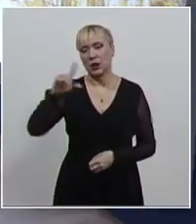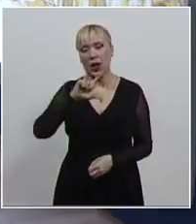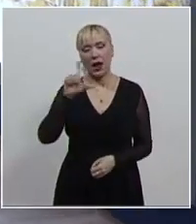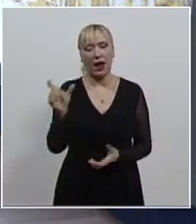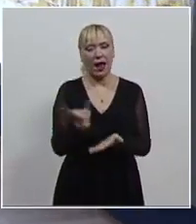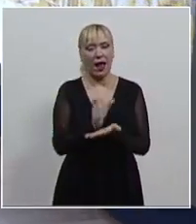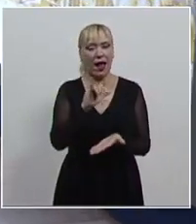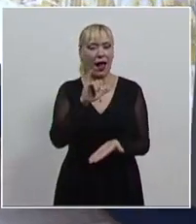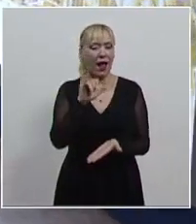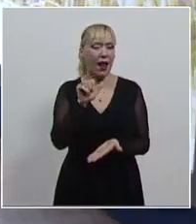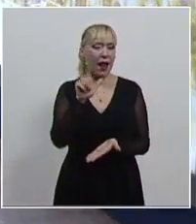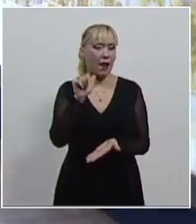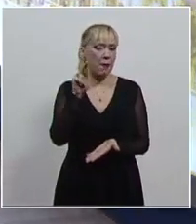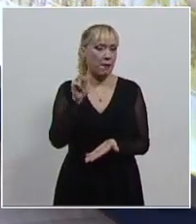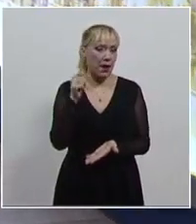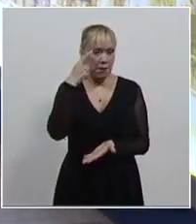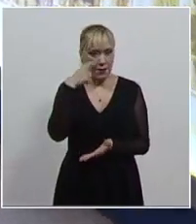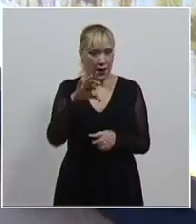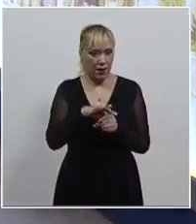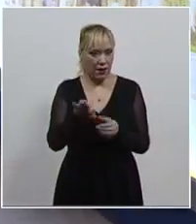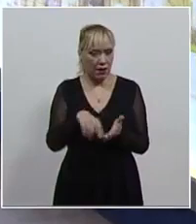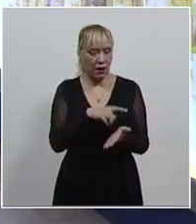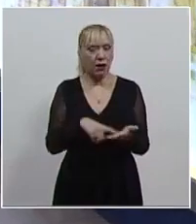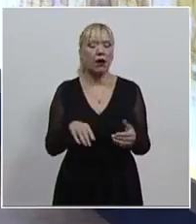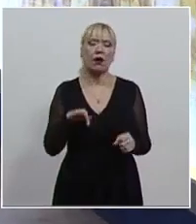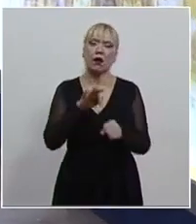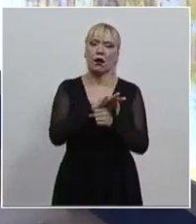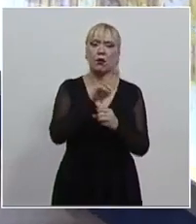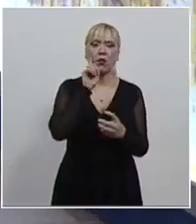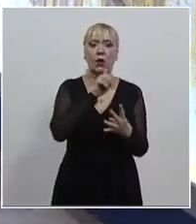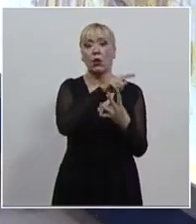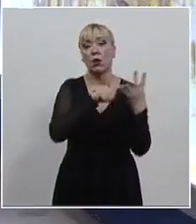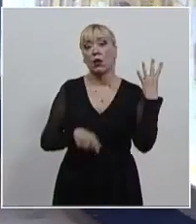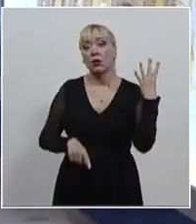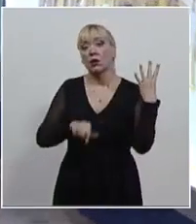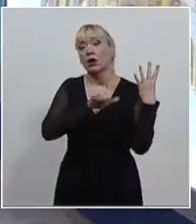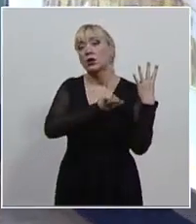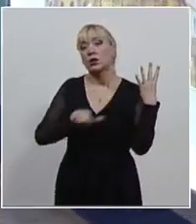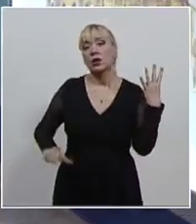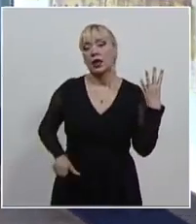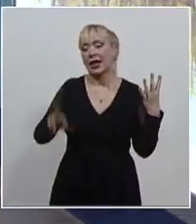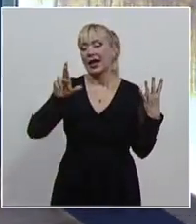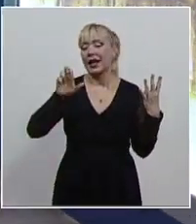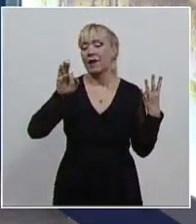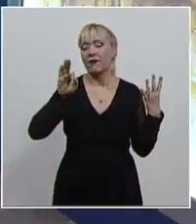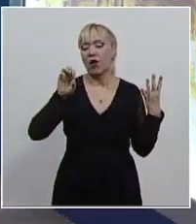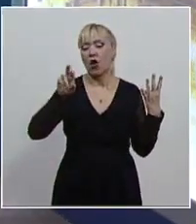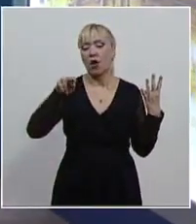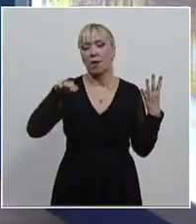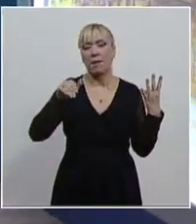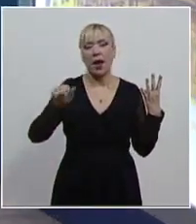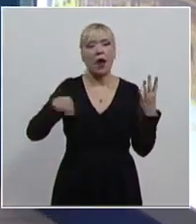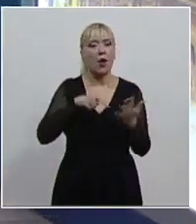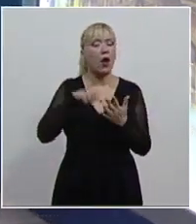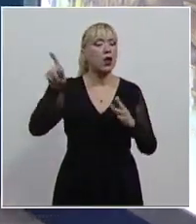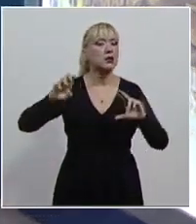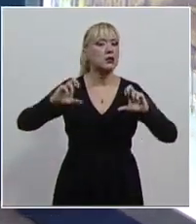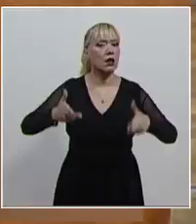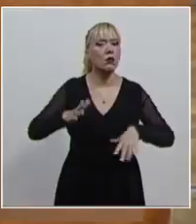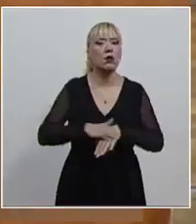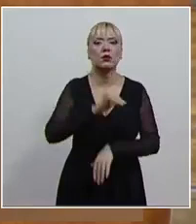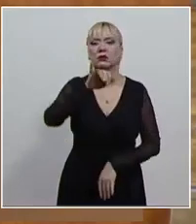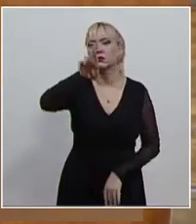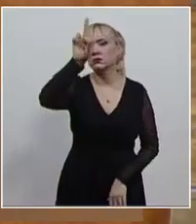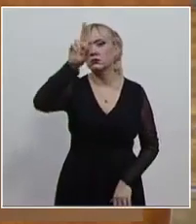validó las medidas de protección otorgadas a cuatro regidoras del Ayuntamiento de Reforma en Chiapas al acreditar que fueron víctimas de violencia